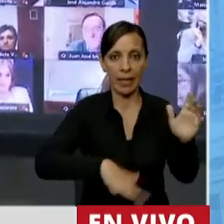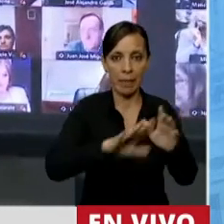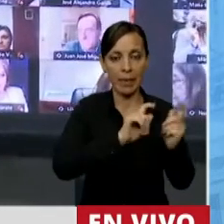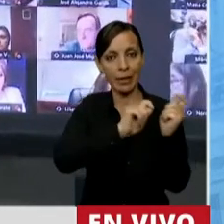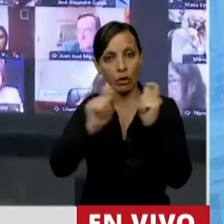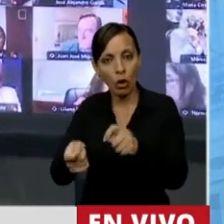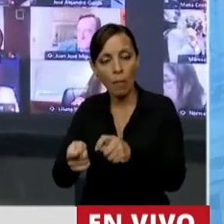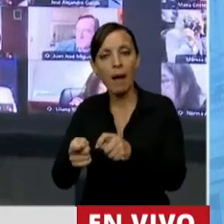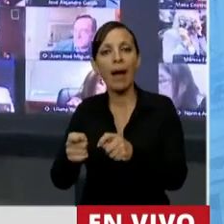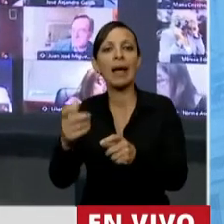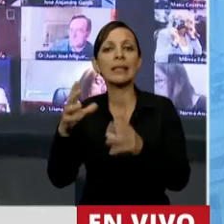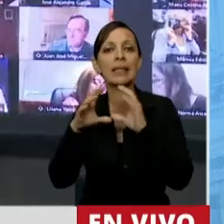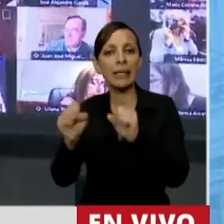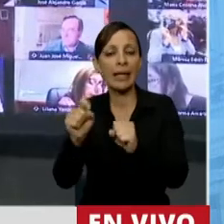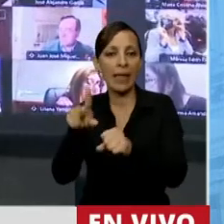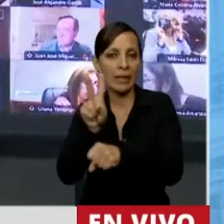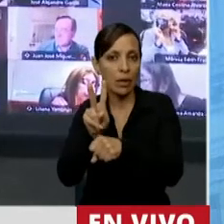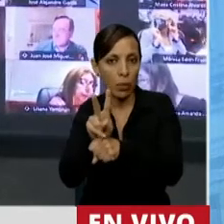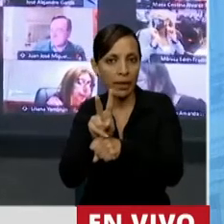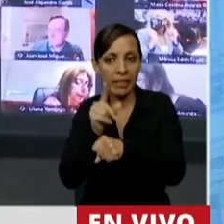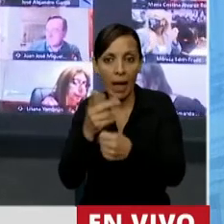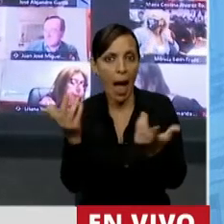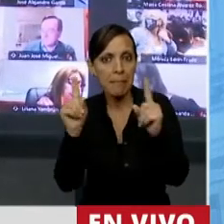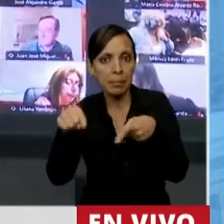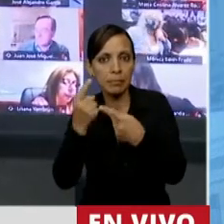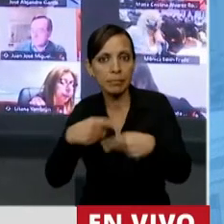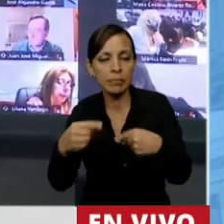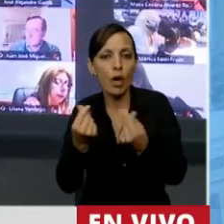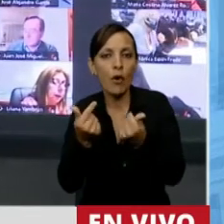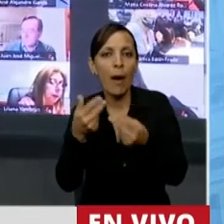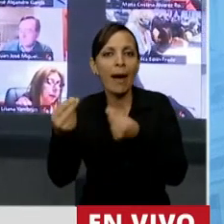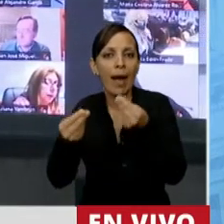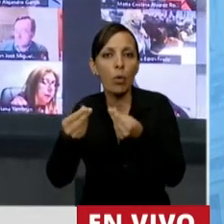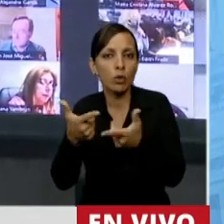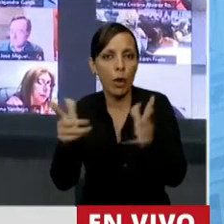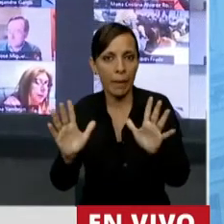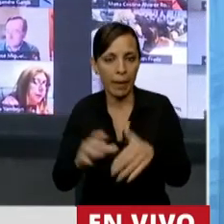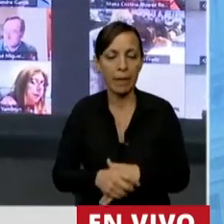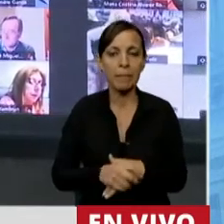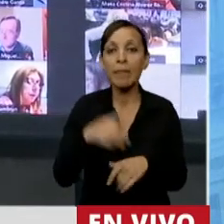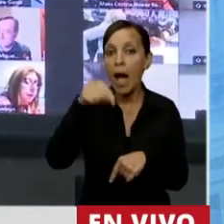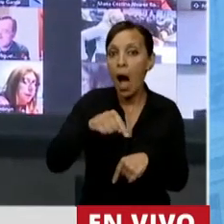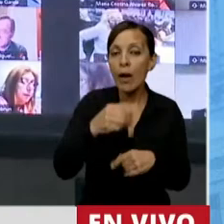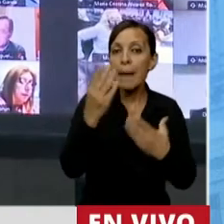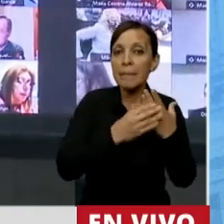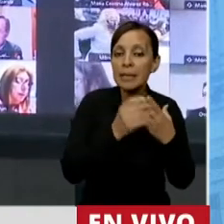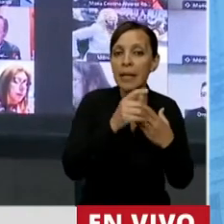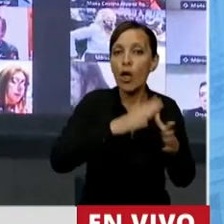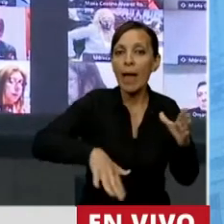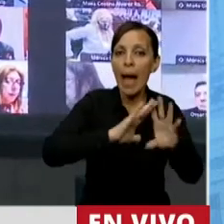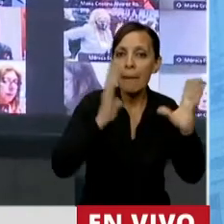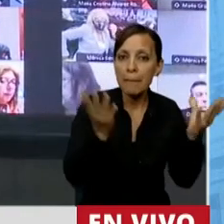dejado a la Secretaría de Seguridad, no tenían los recursos necesarios en el presupuesto. Y por supuesto que ahora en el Ministerio de Ambiente,